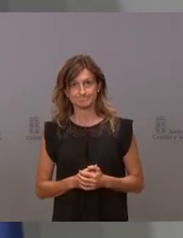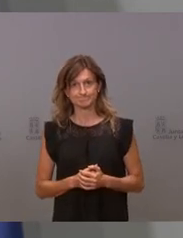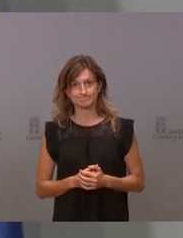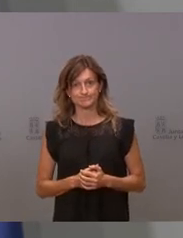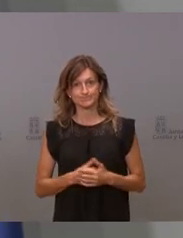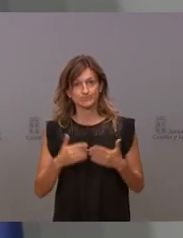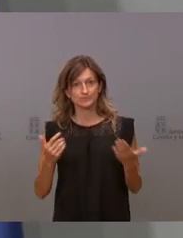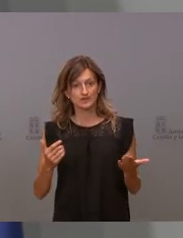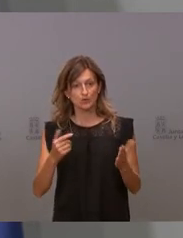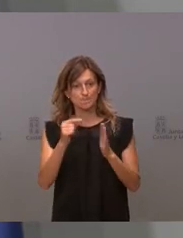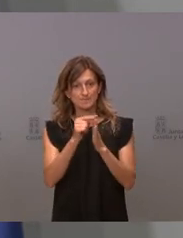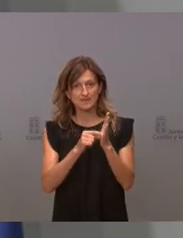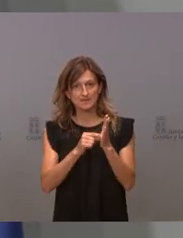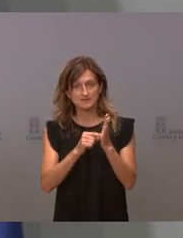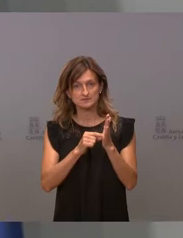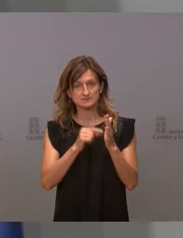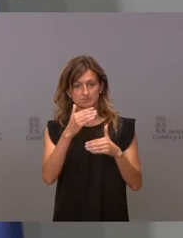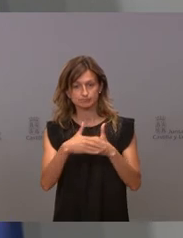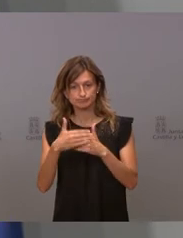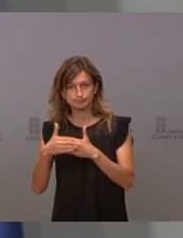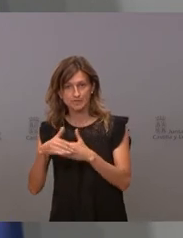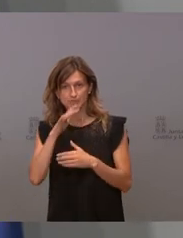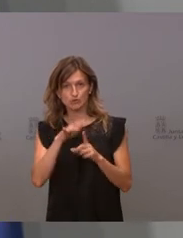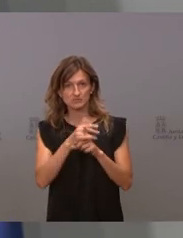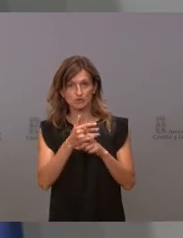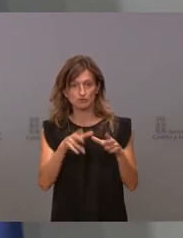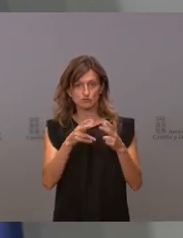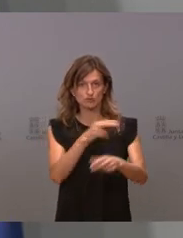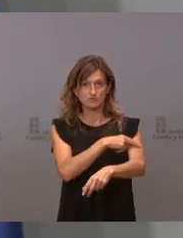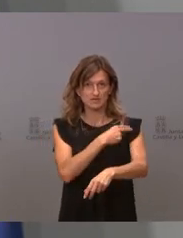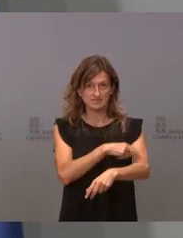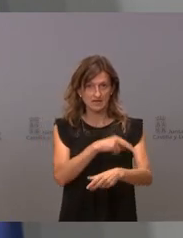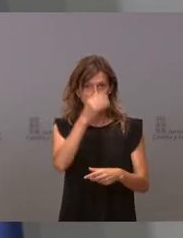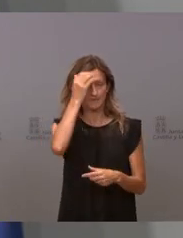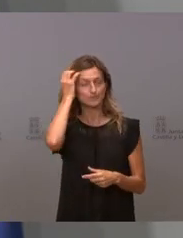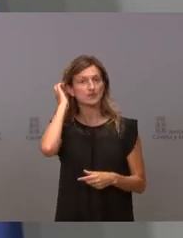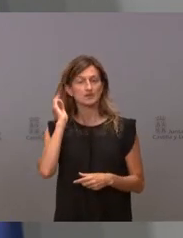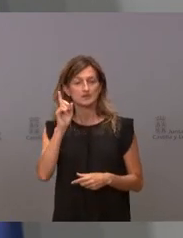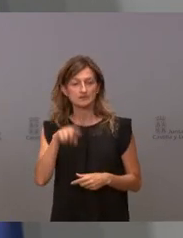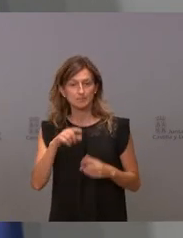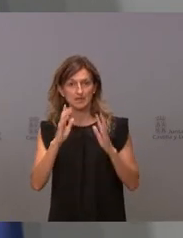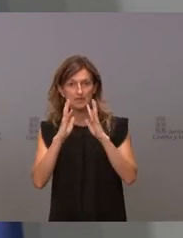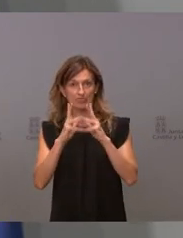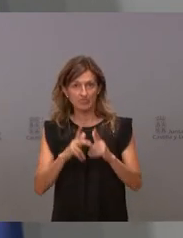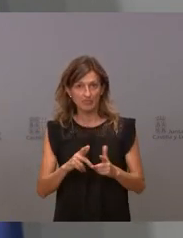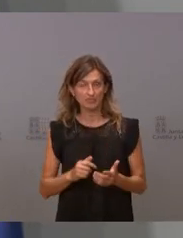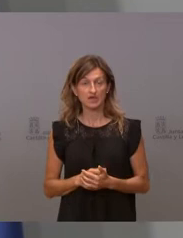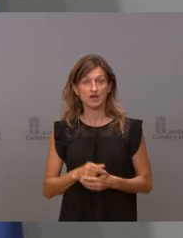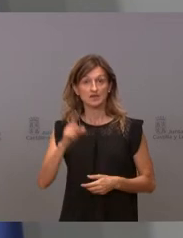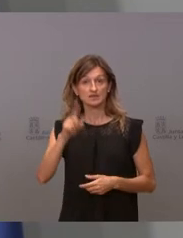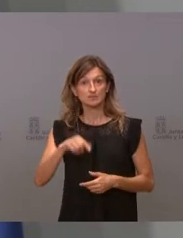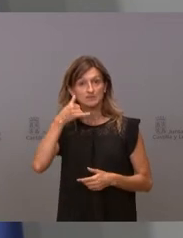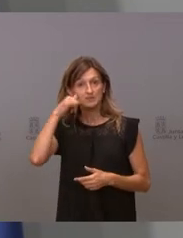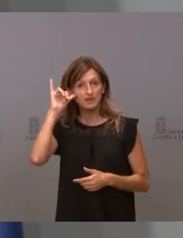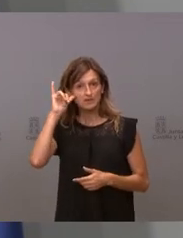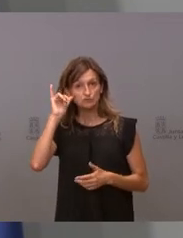las medidas tanto por la situación sociosanitaria y de asistencia sanitaria, de incidencia, como por la situación de riesgo,